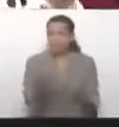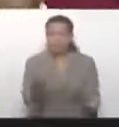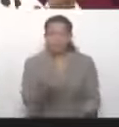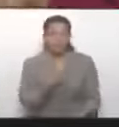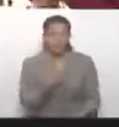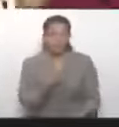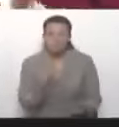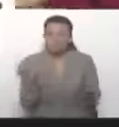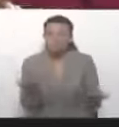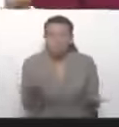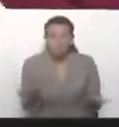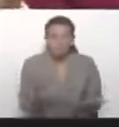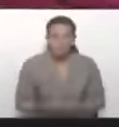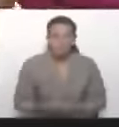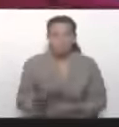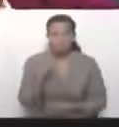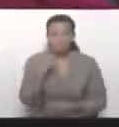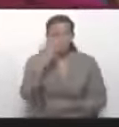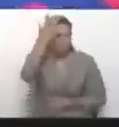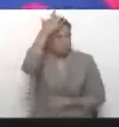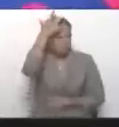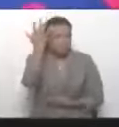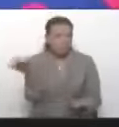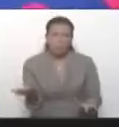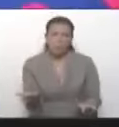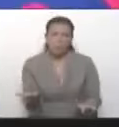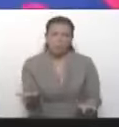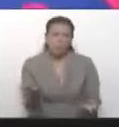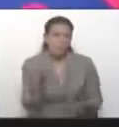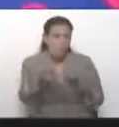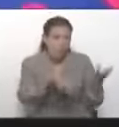cola de paja, ni una.